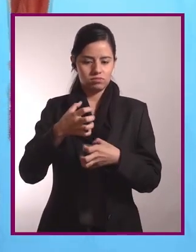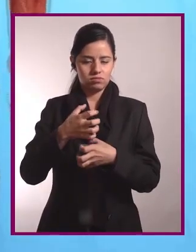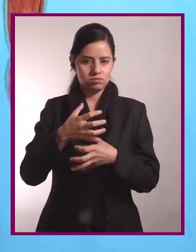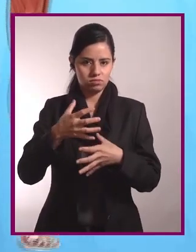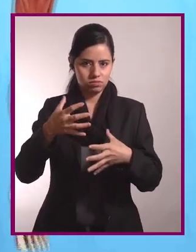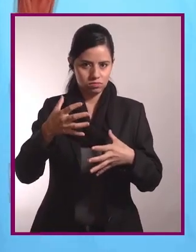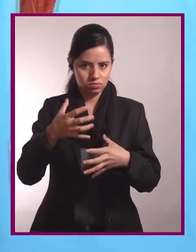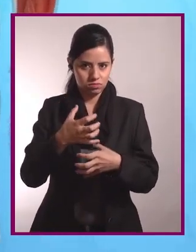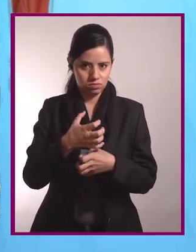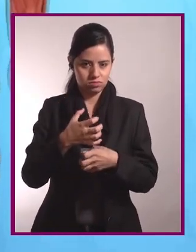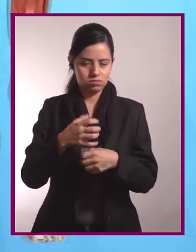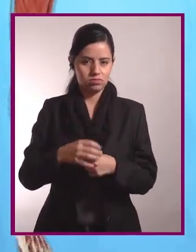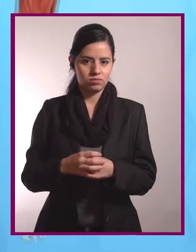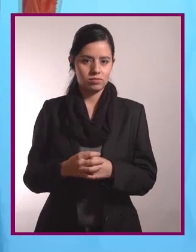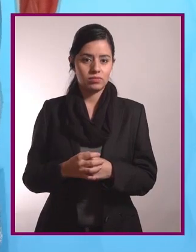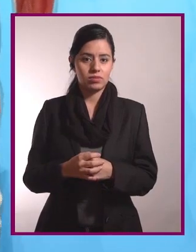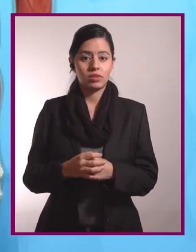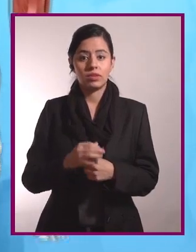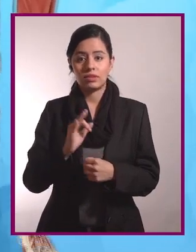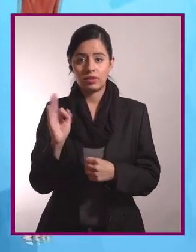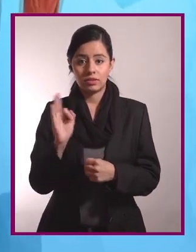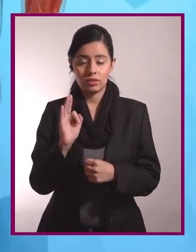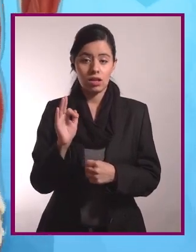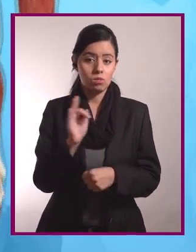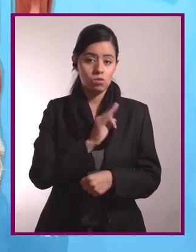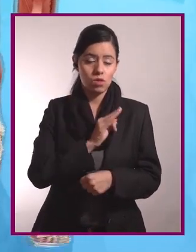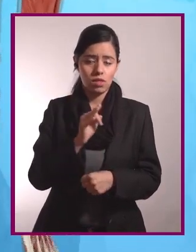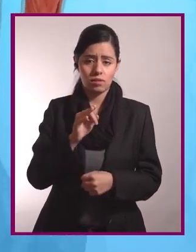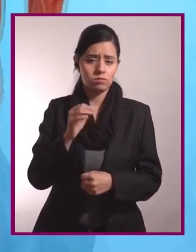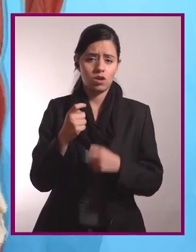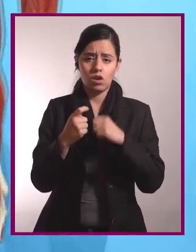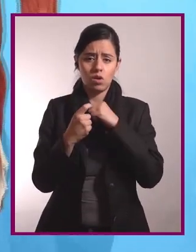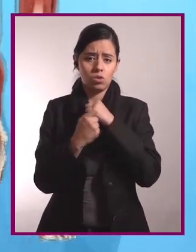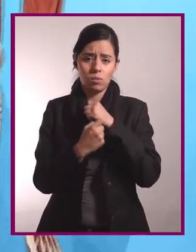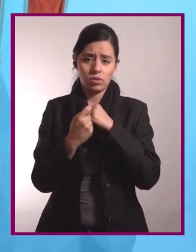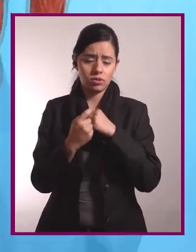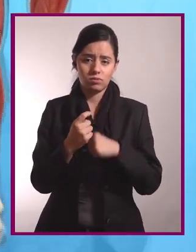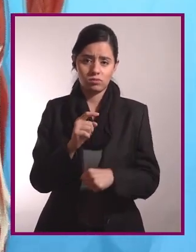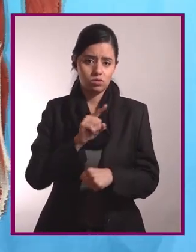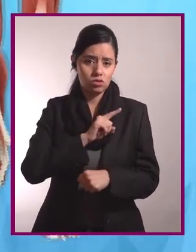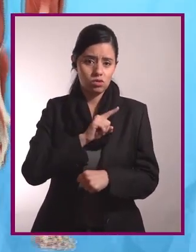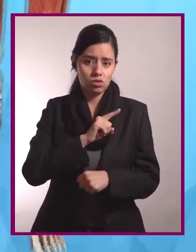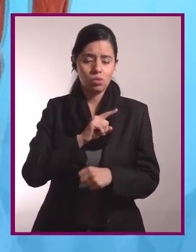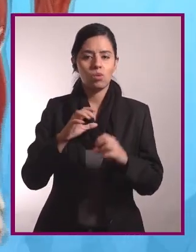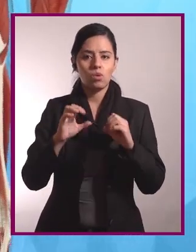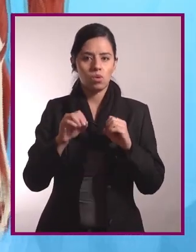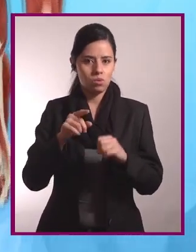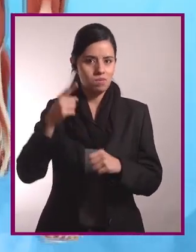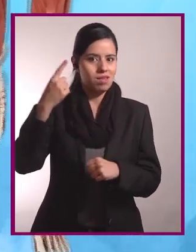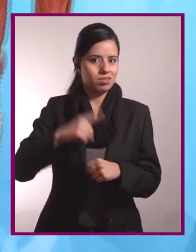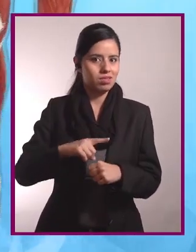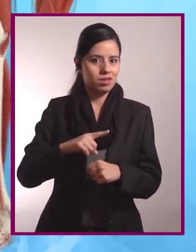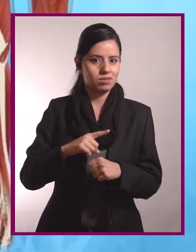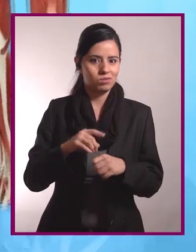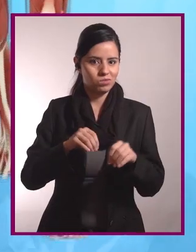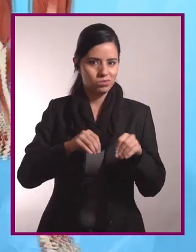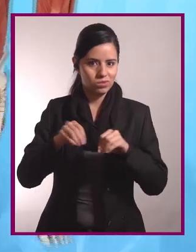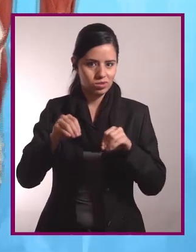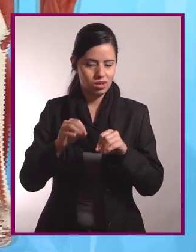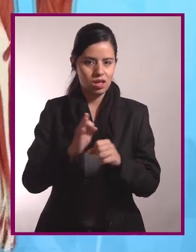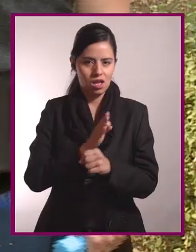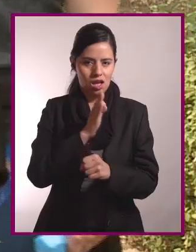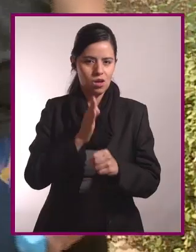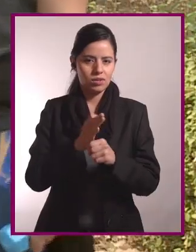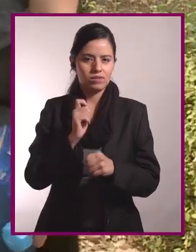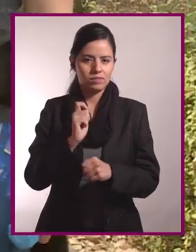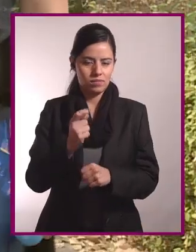ante un estímulo nervioso, ya sea consciente o inconsciente. En esta ocasión vamos a concentrarnos en los